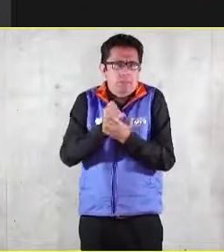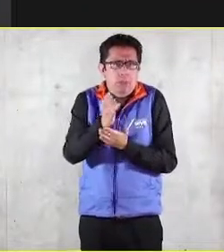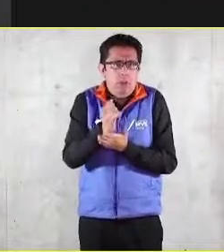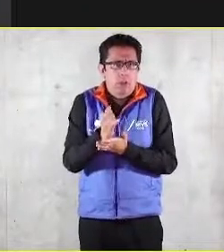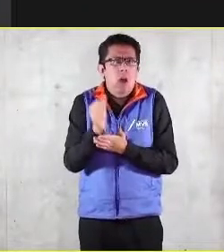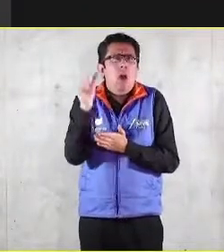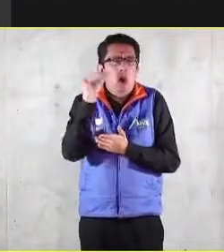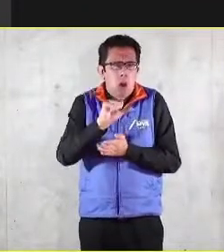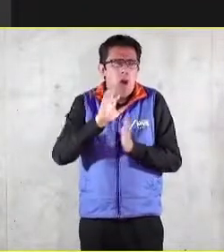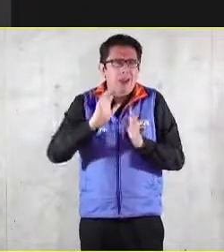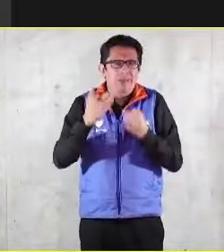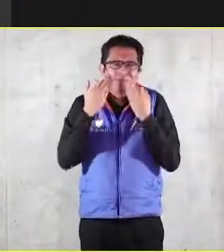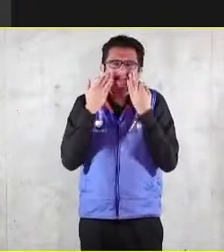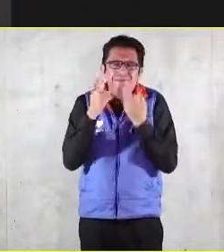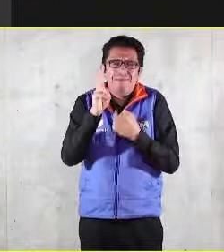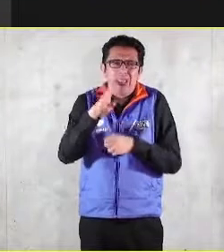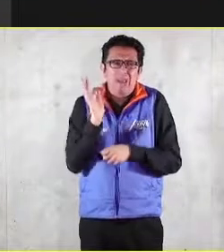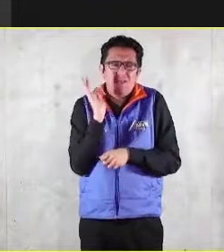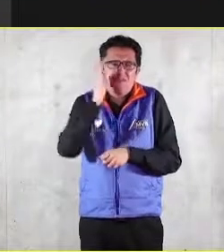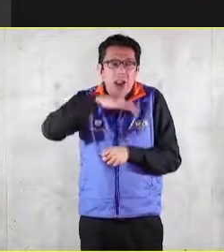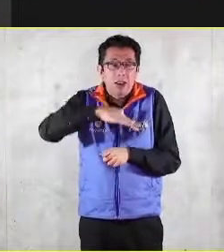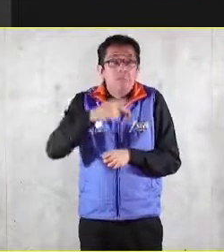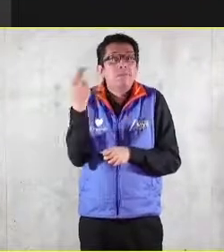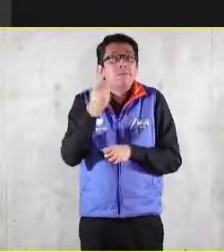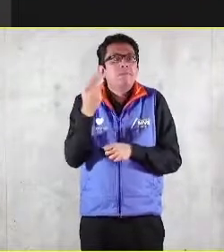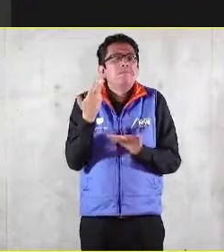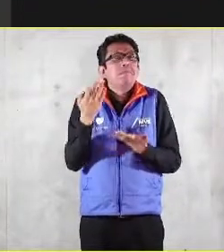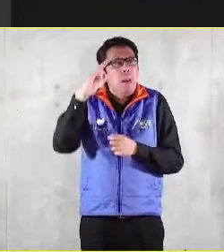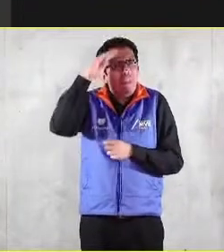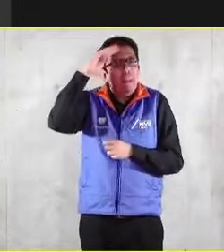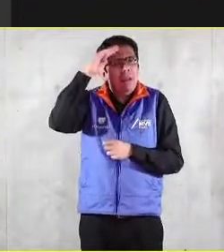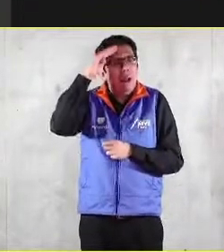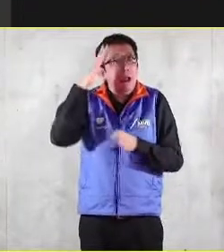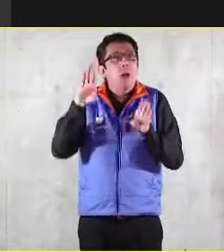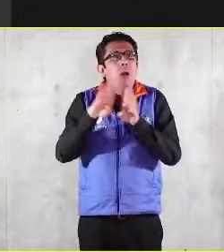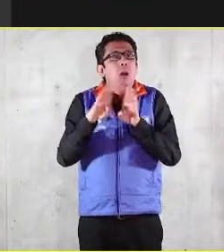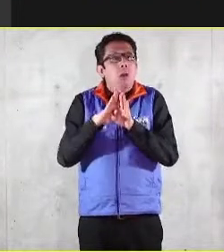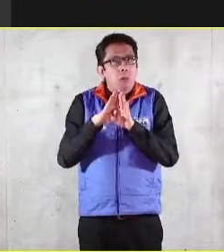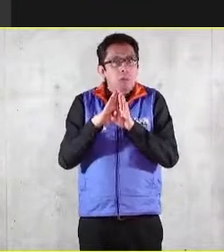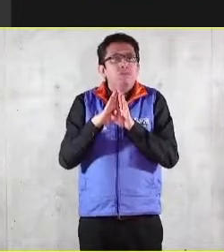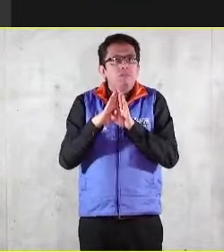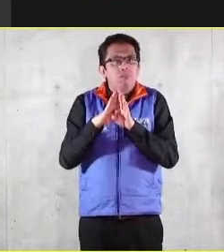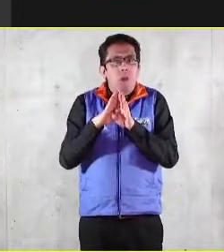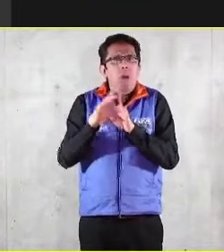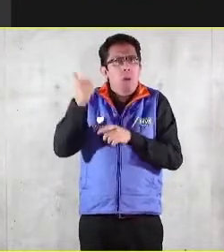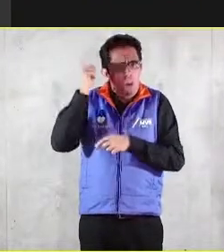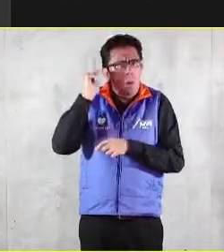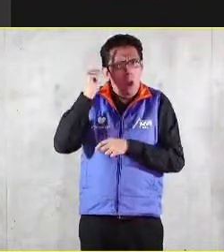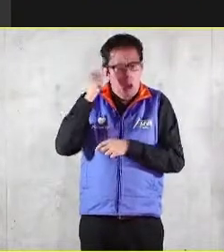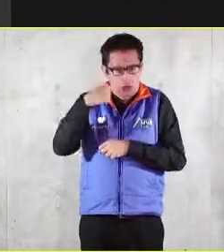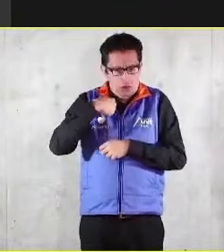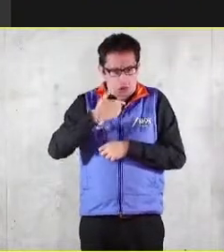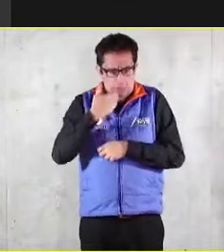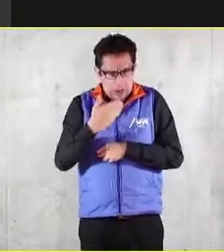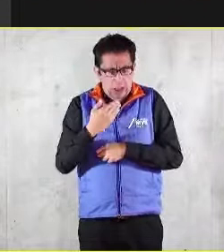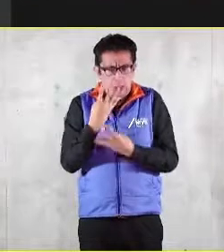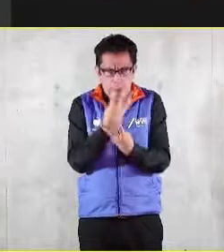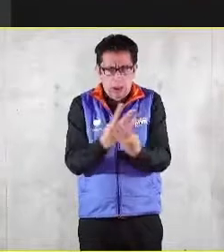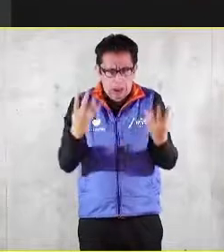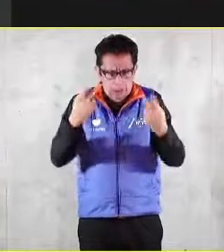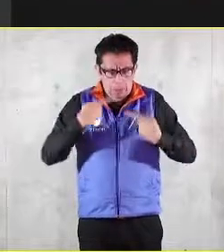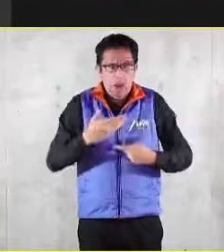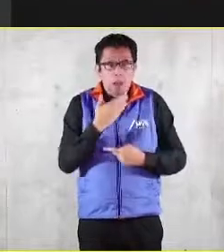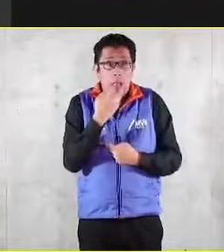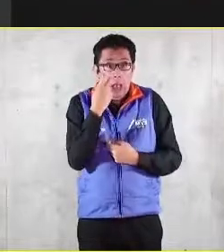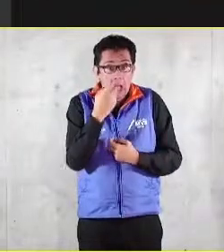hoy hemos comprobado que eso es falso. Y lo que tenemos que ver es cómo tenemos esa esperanza de que mi bien y el del otro no sean antagónicos,